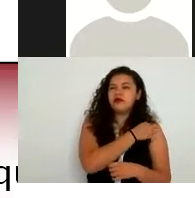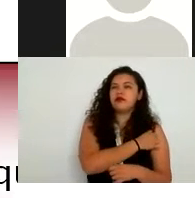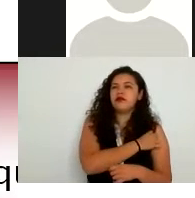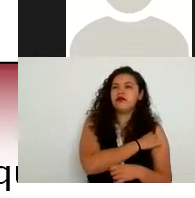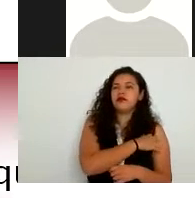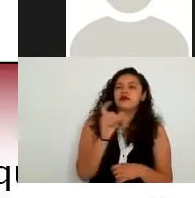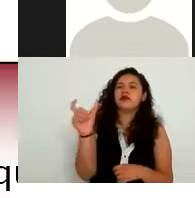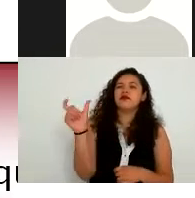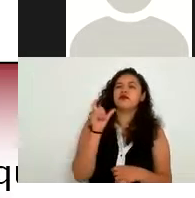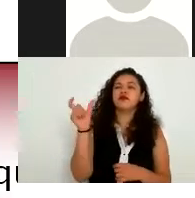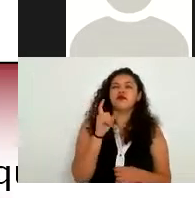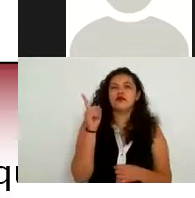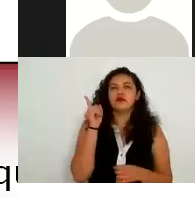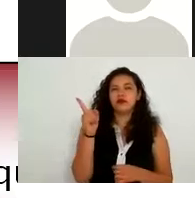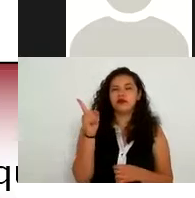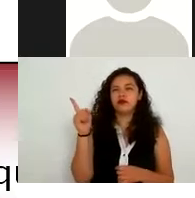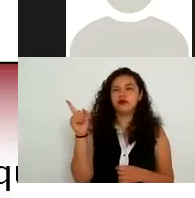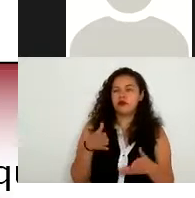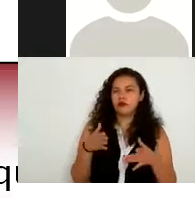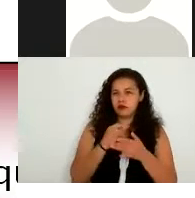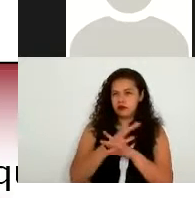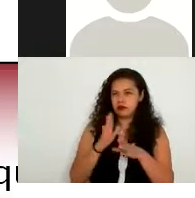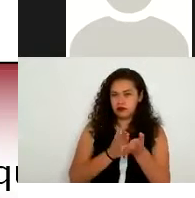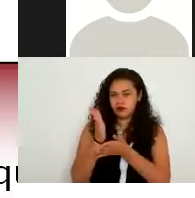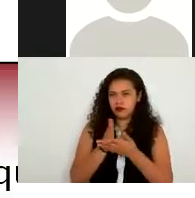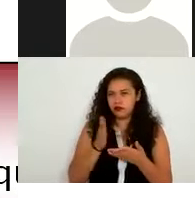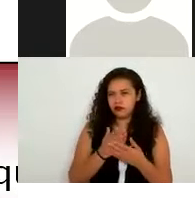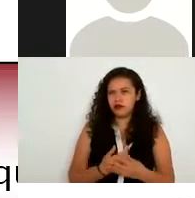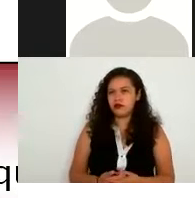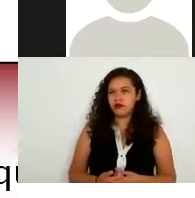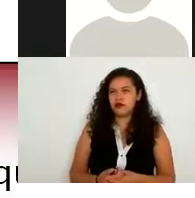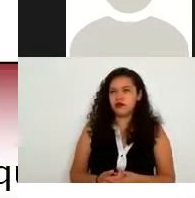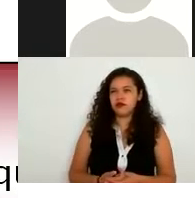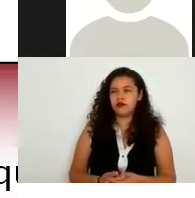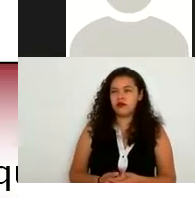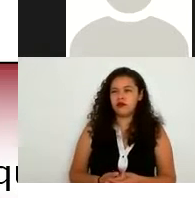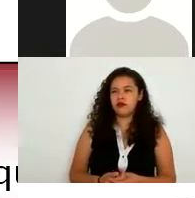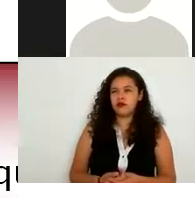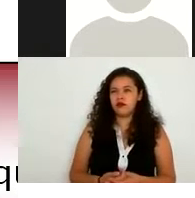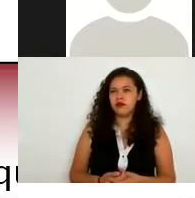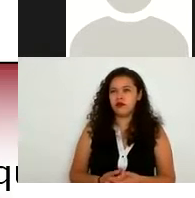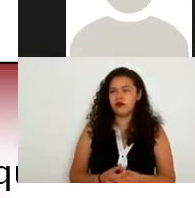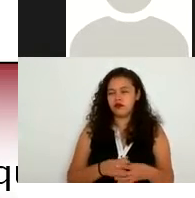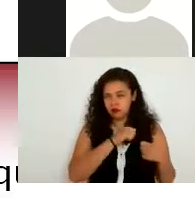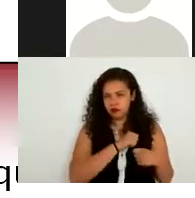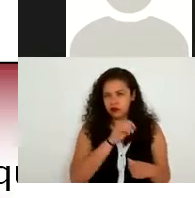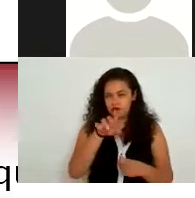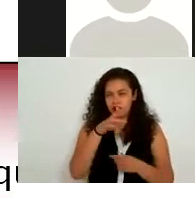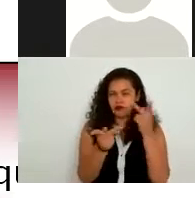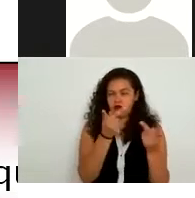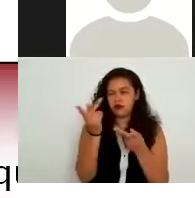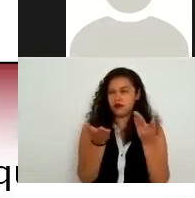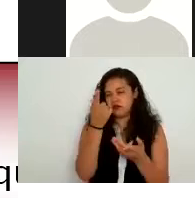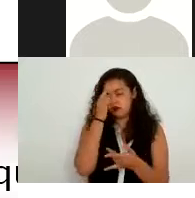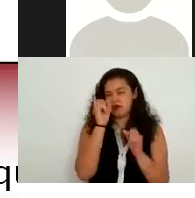de acceso a la información el INAI solicita información a alguna autoridad jurisdiccional a las instituciones de asistencia privada